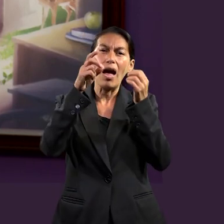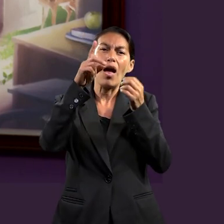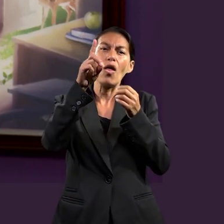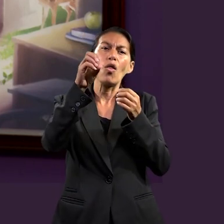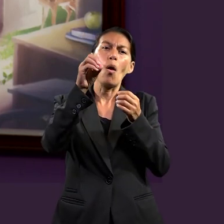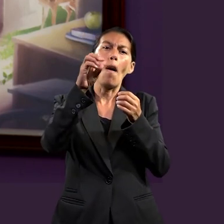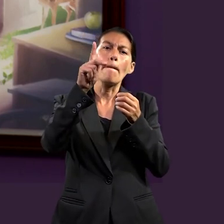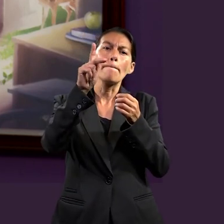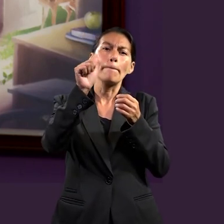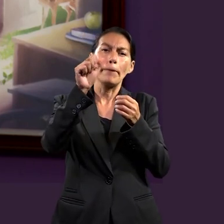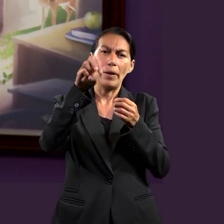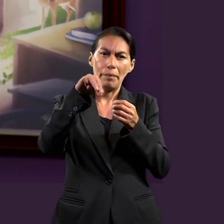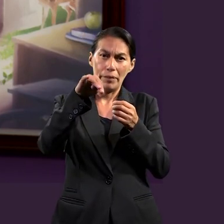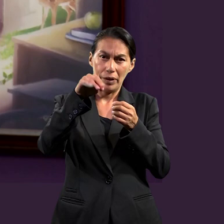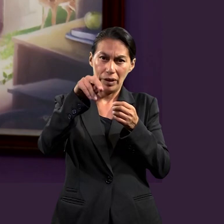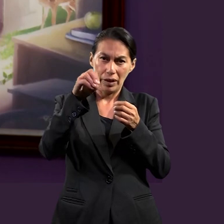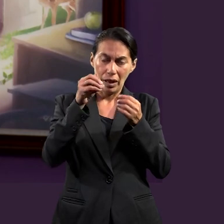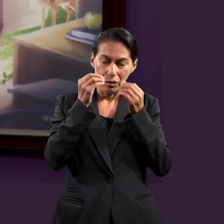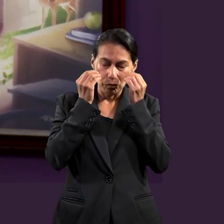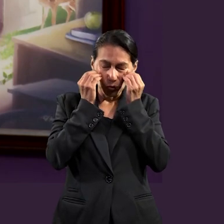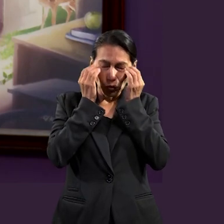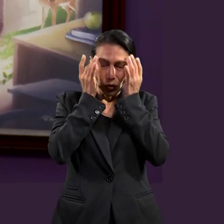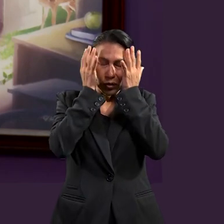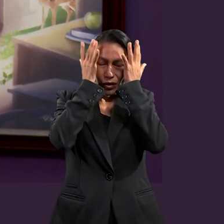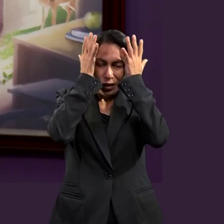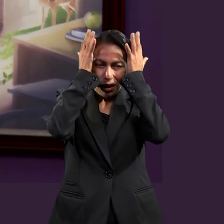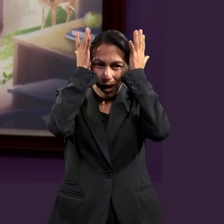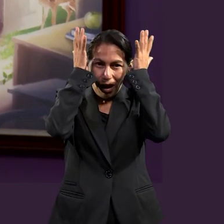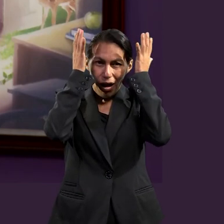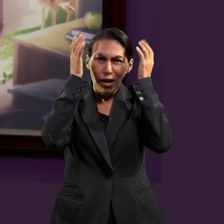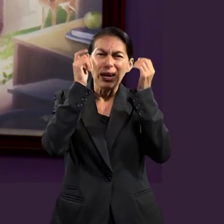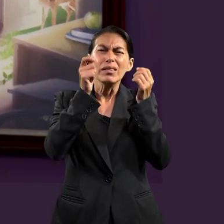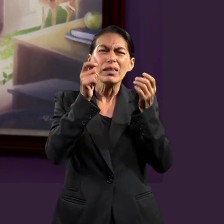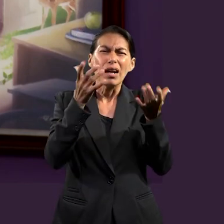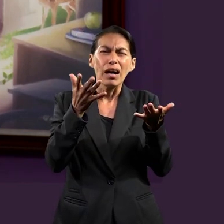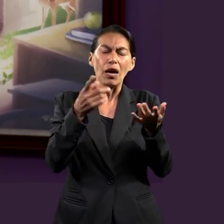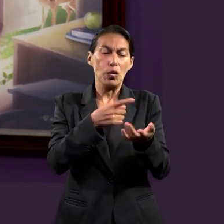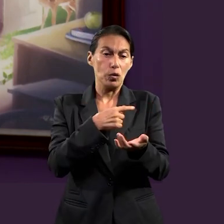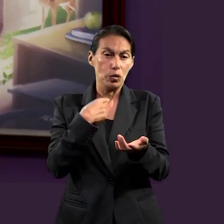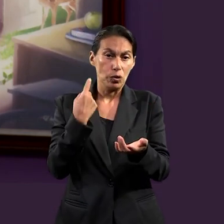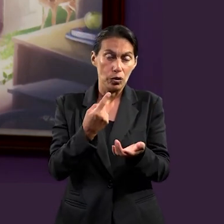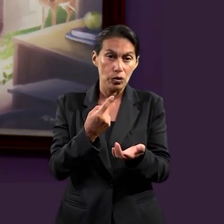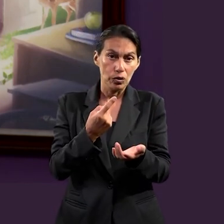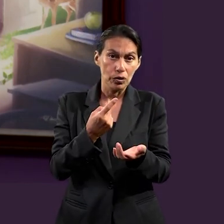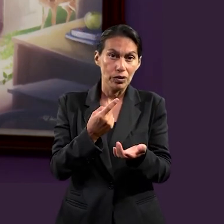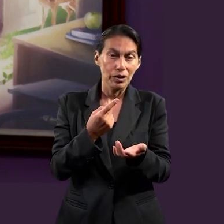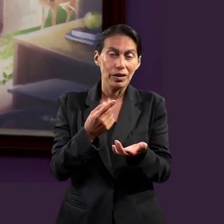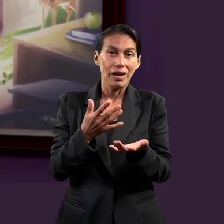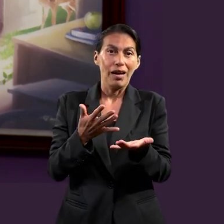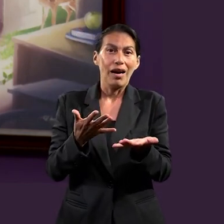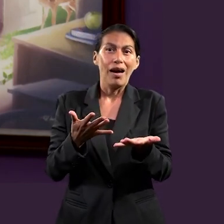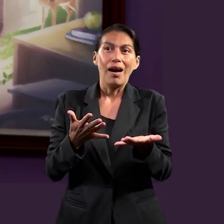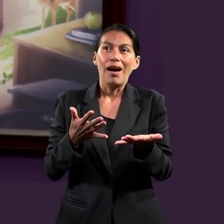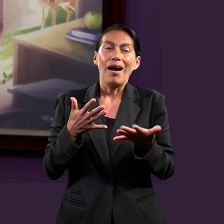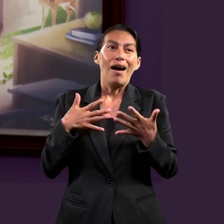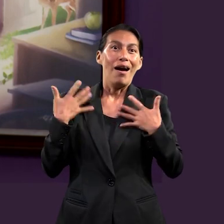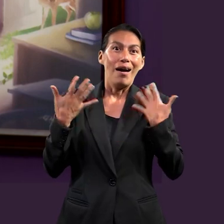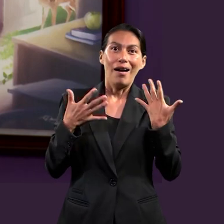la dopamina. Esta dopamina se secreta o se libera cuando nosotros